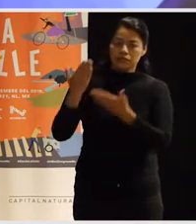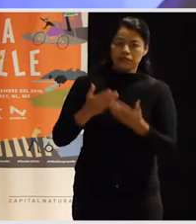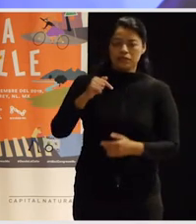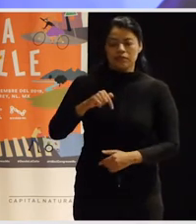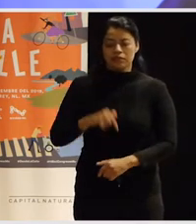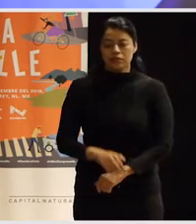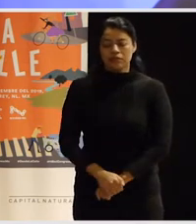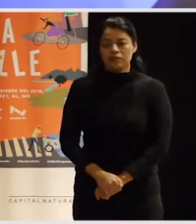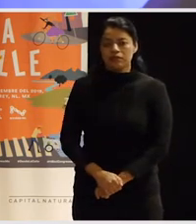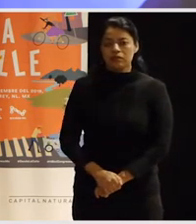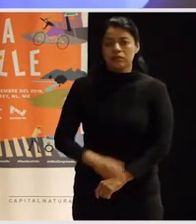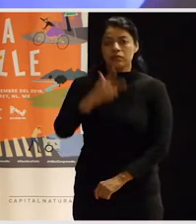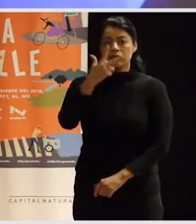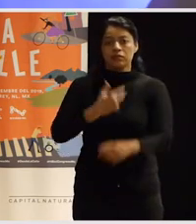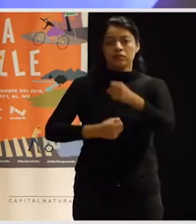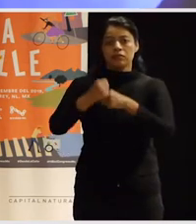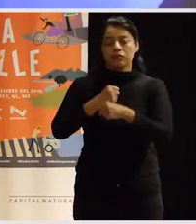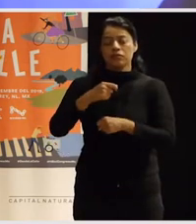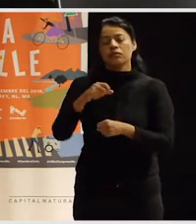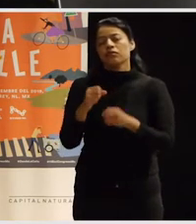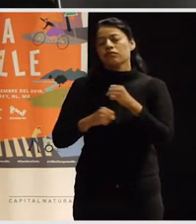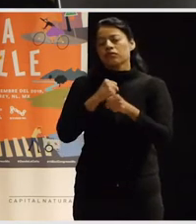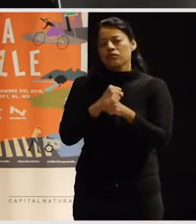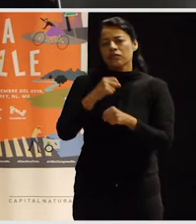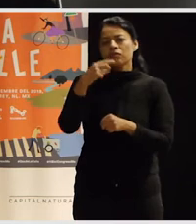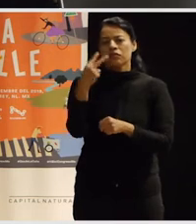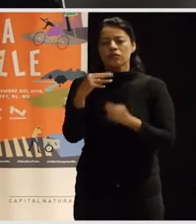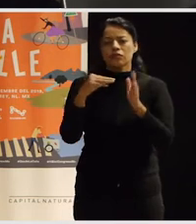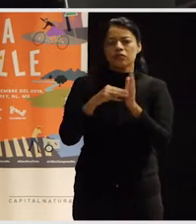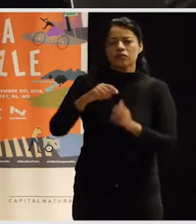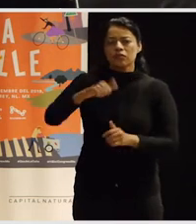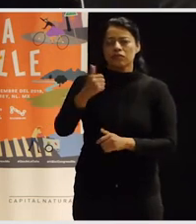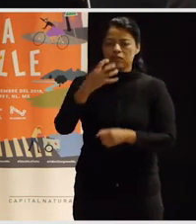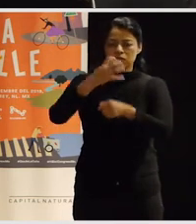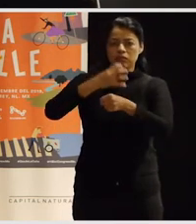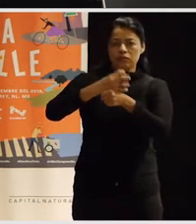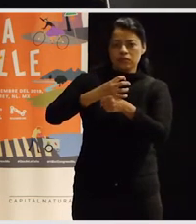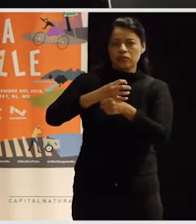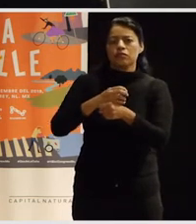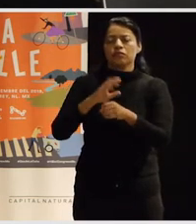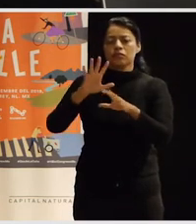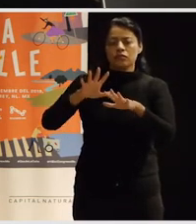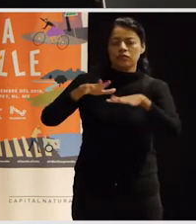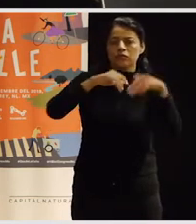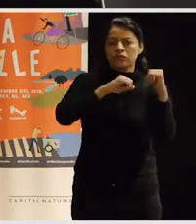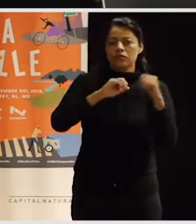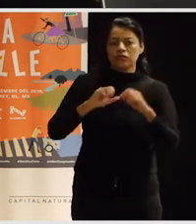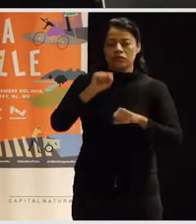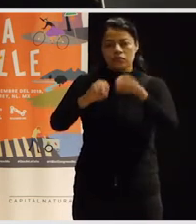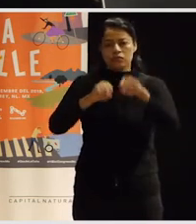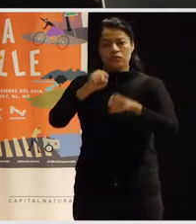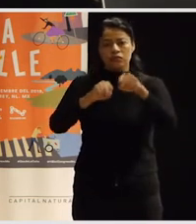ocho años, en el 2011, en el cuarto congreso de ciclismo urbano, fue la primera vez que